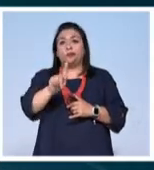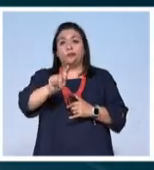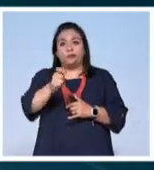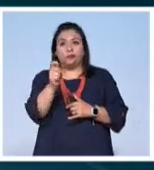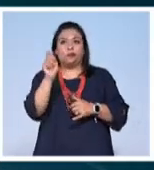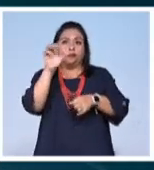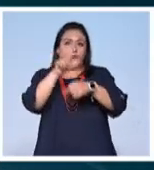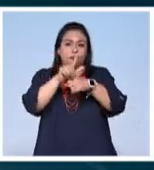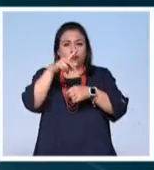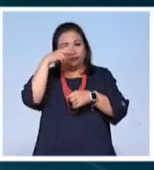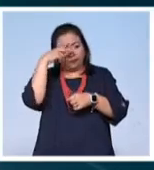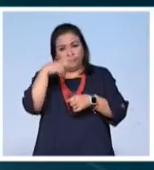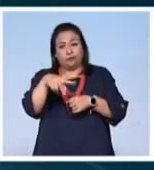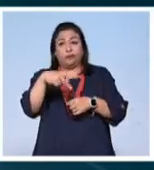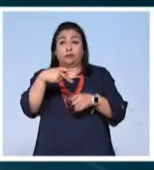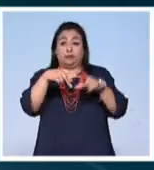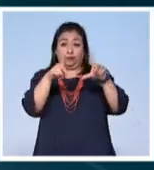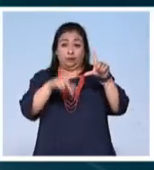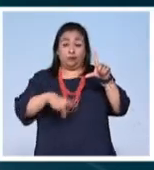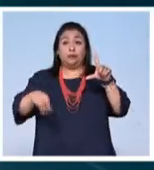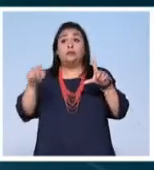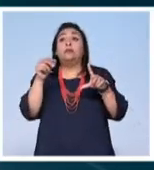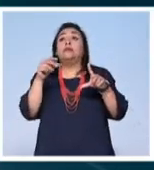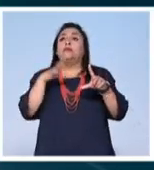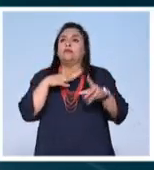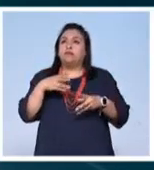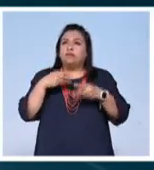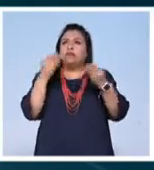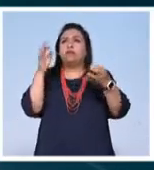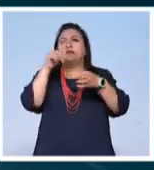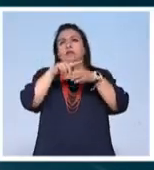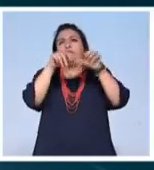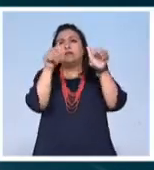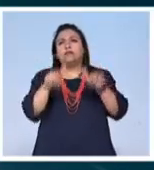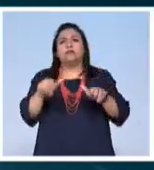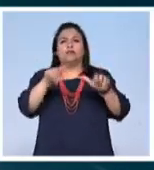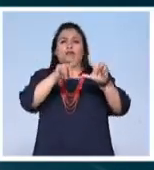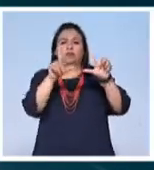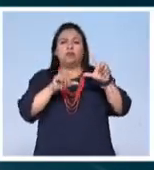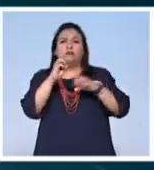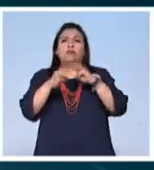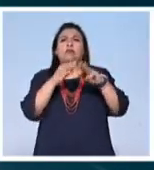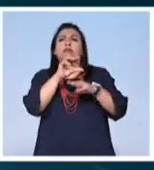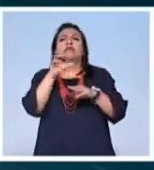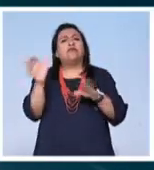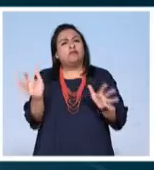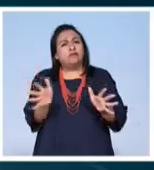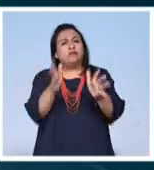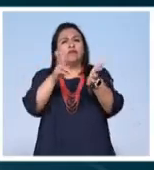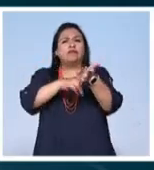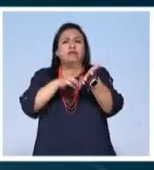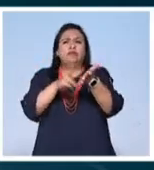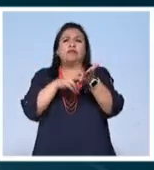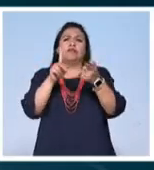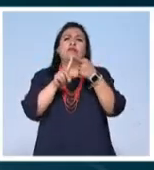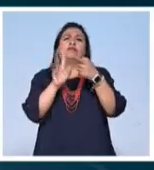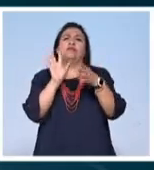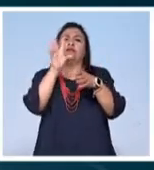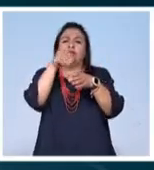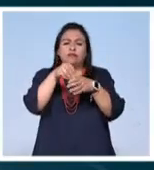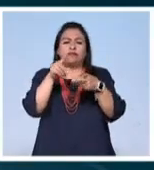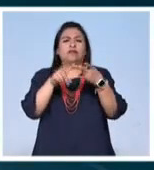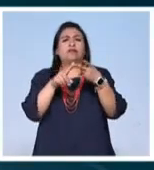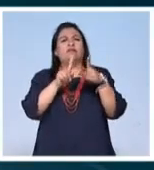Cultural de México difunde las mejores expresiones artísticas y culturales del país y del mundo, basado en el fomento de valores como la inclusión,